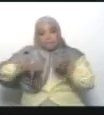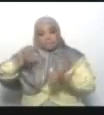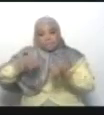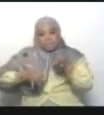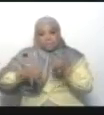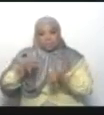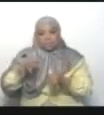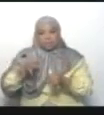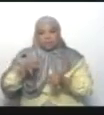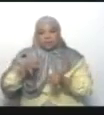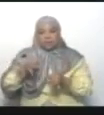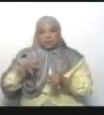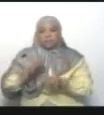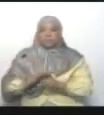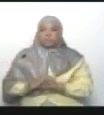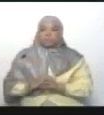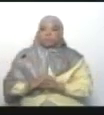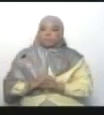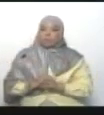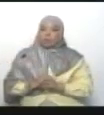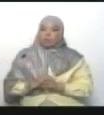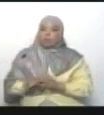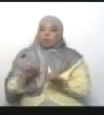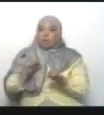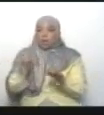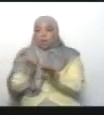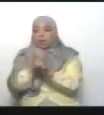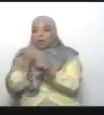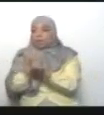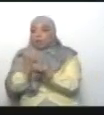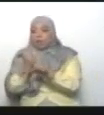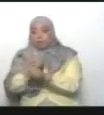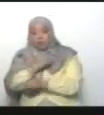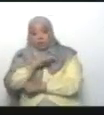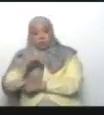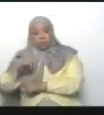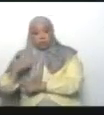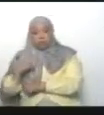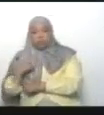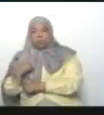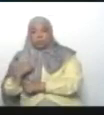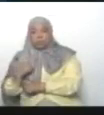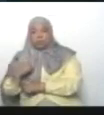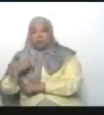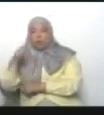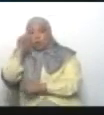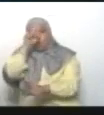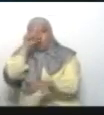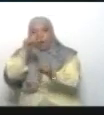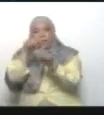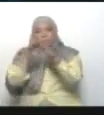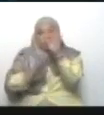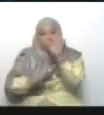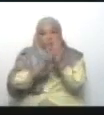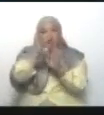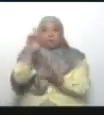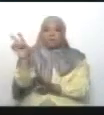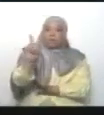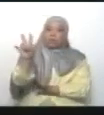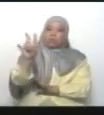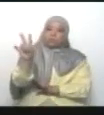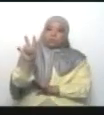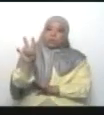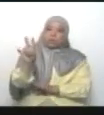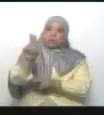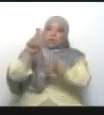haciendo es trabajar por la recuperación de Venezuela. Por la Venezuela potencia. En